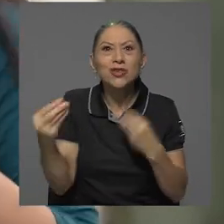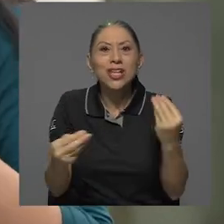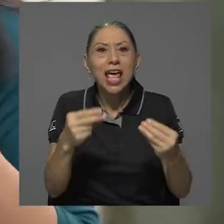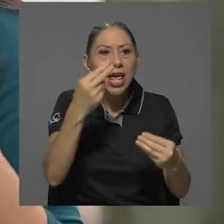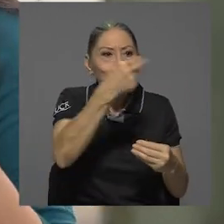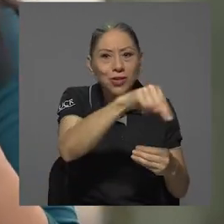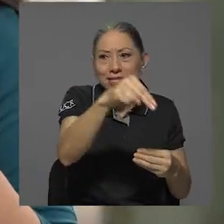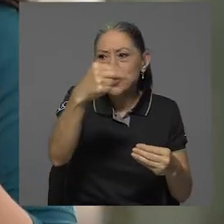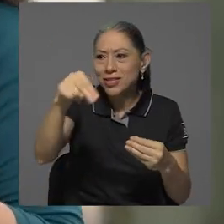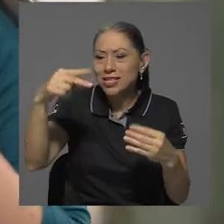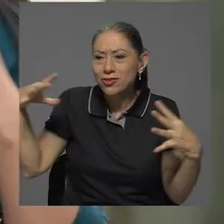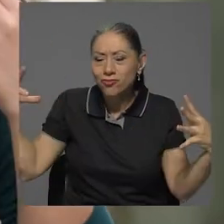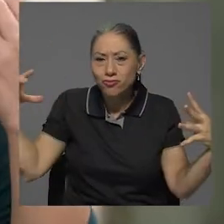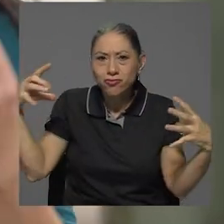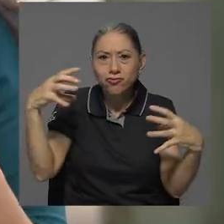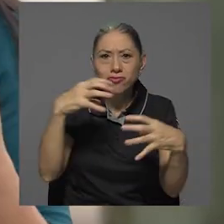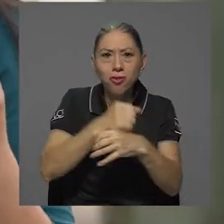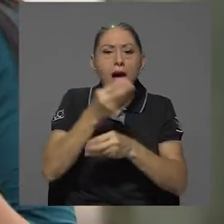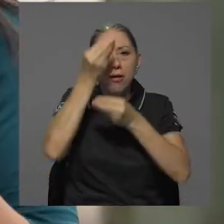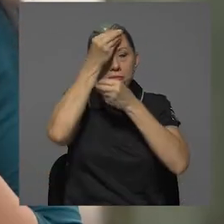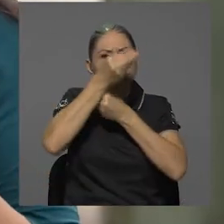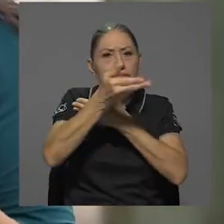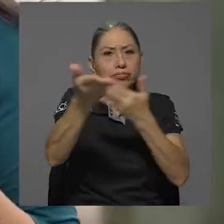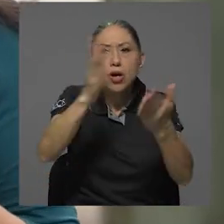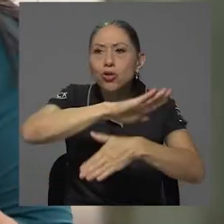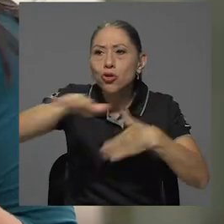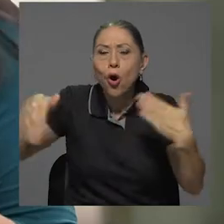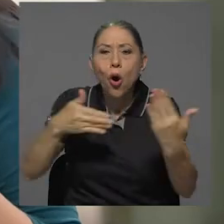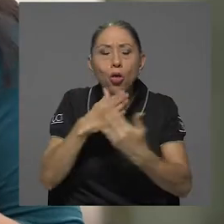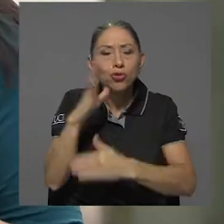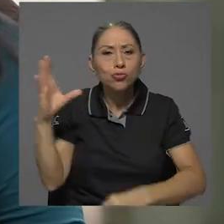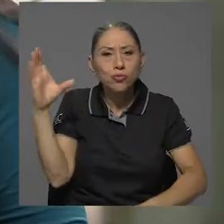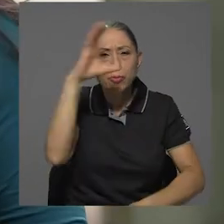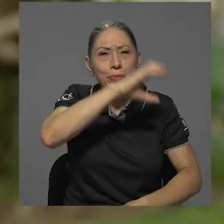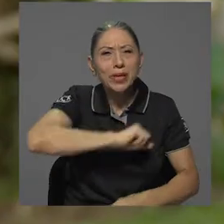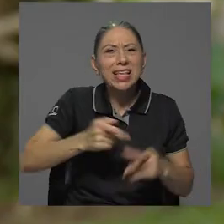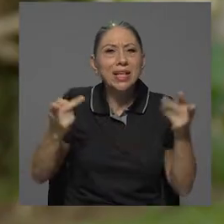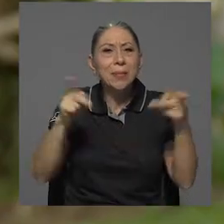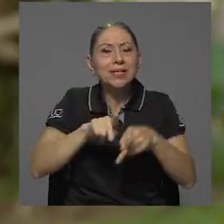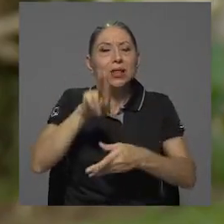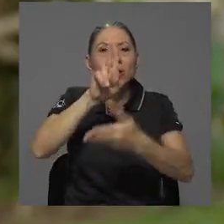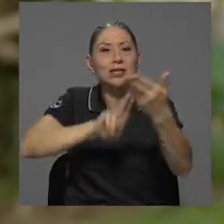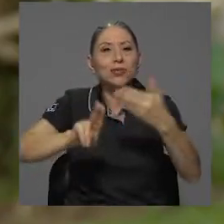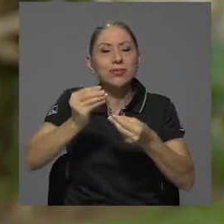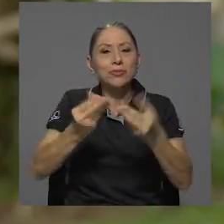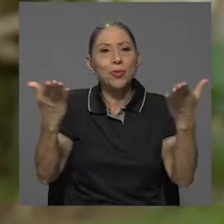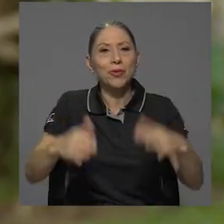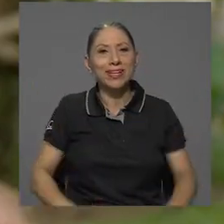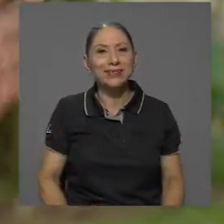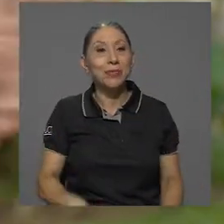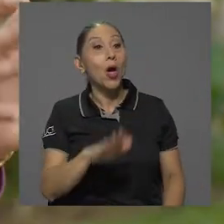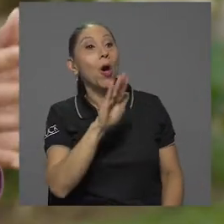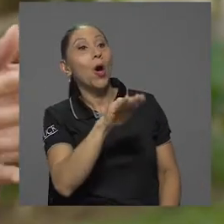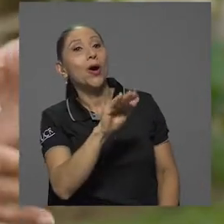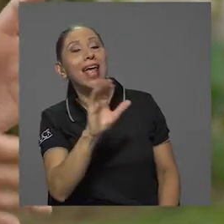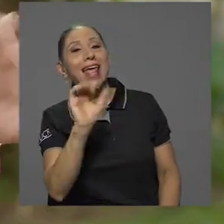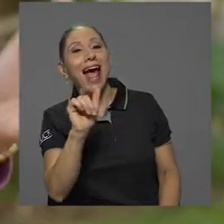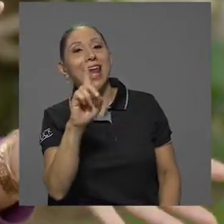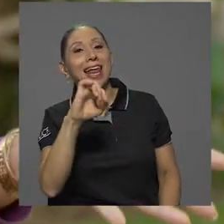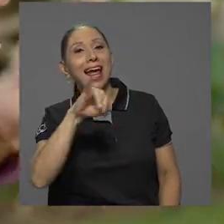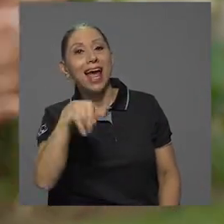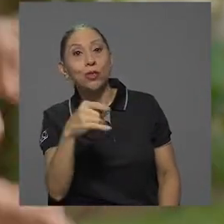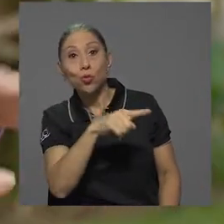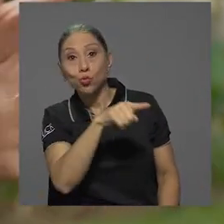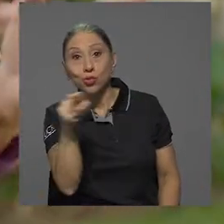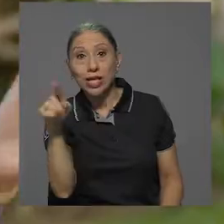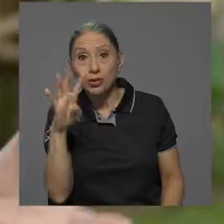y que todos estemos enterados como comunidad de lo que está pasando en las U públicas. Ok, Alejandro, ustedes, me comentaba, son